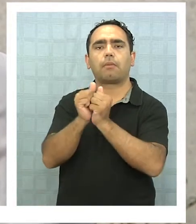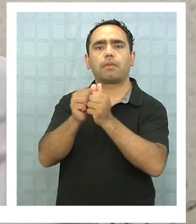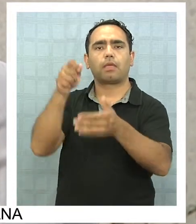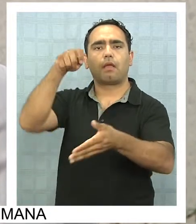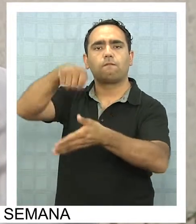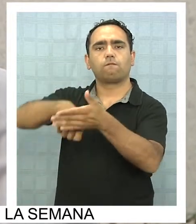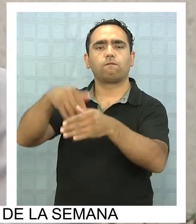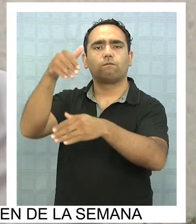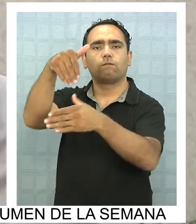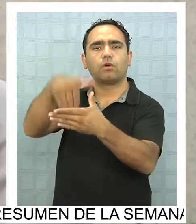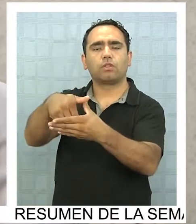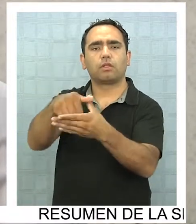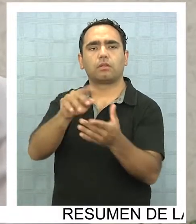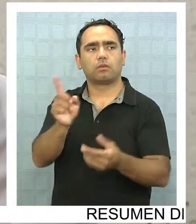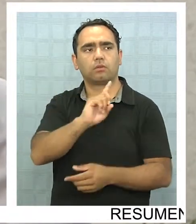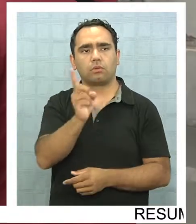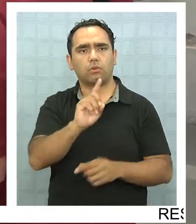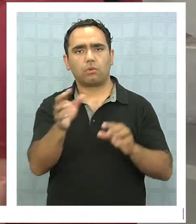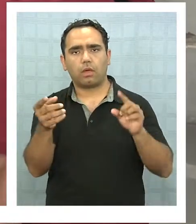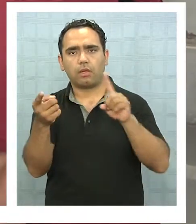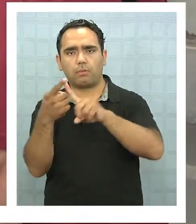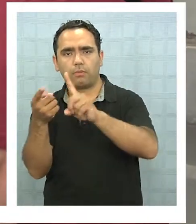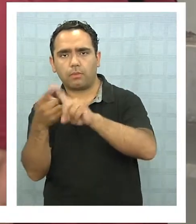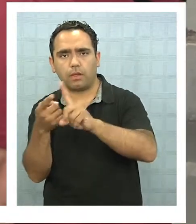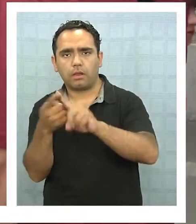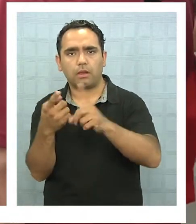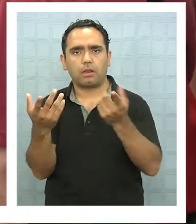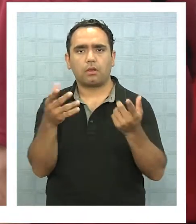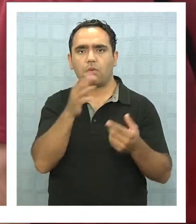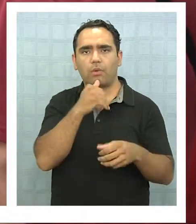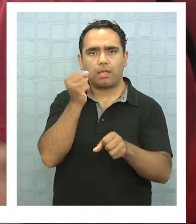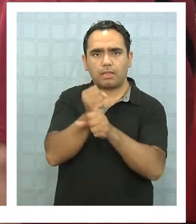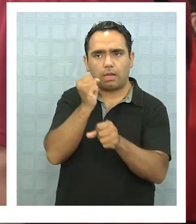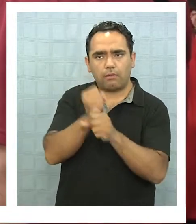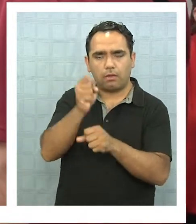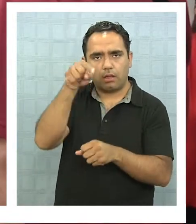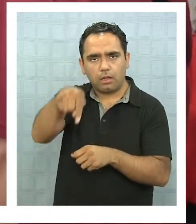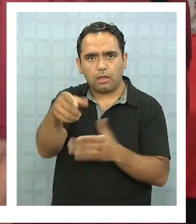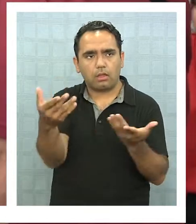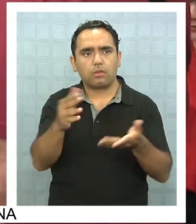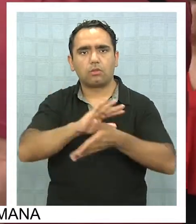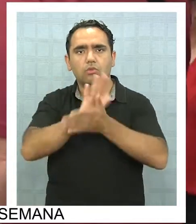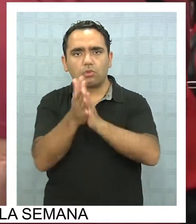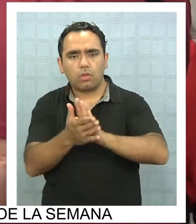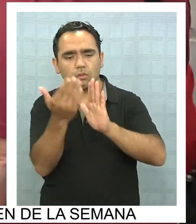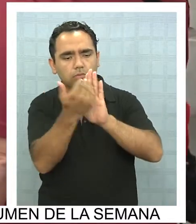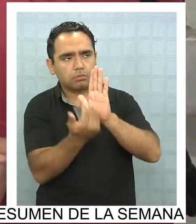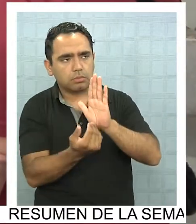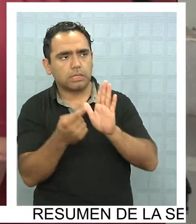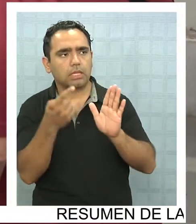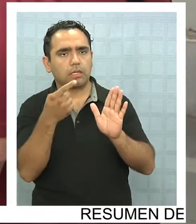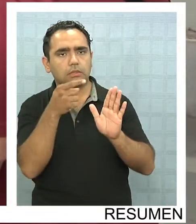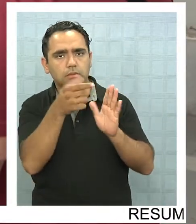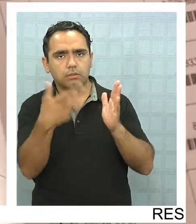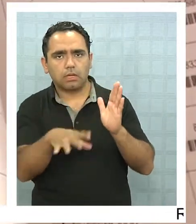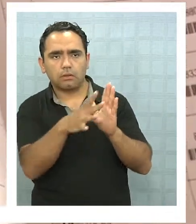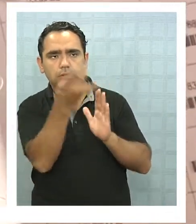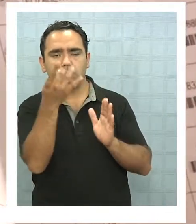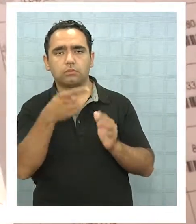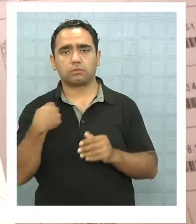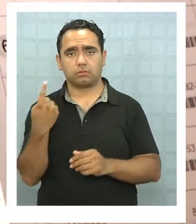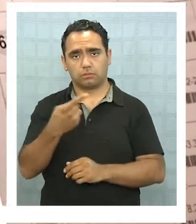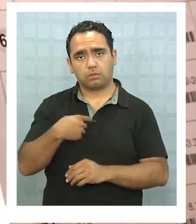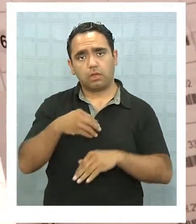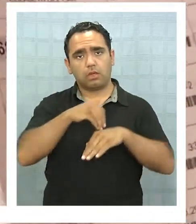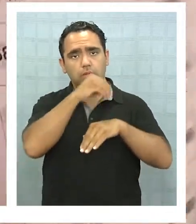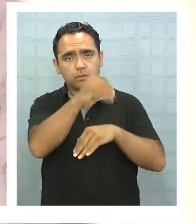No tienen vínculo, no trabajan, ni viven en la comuna. Están todos identificados, por lo cual nosotros les hacemos saber que